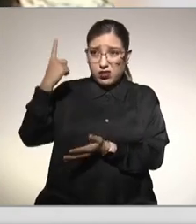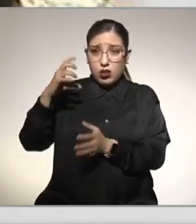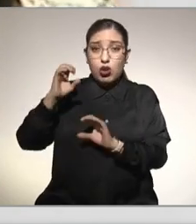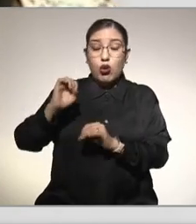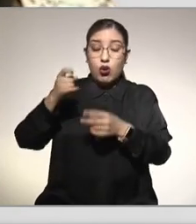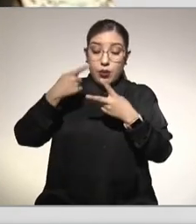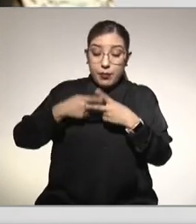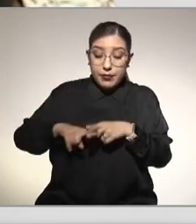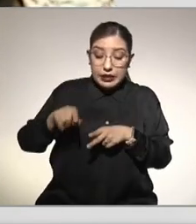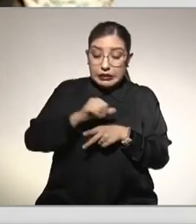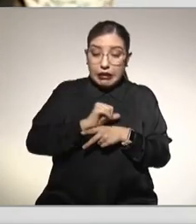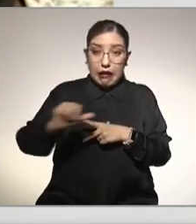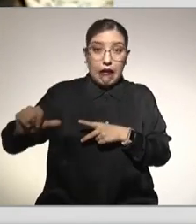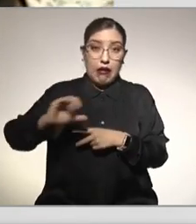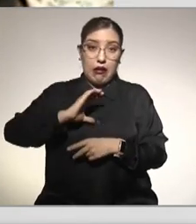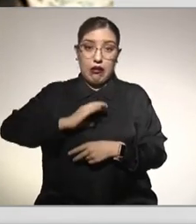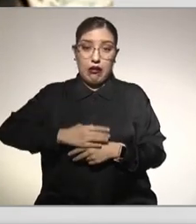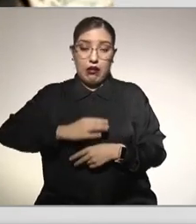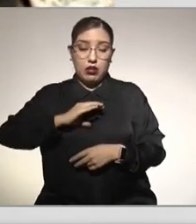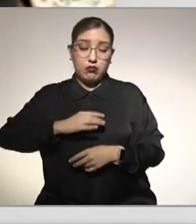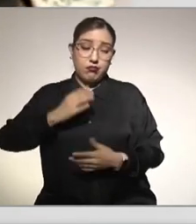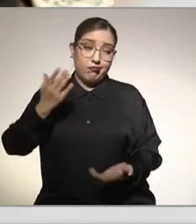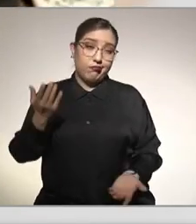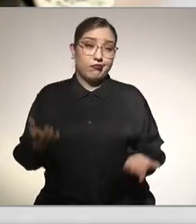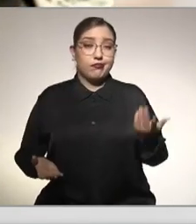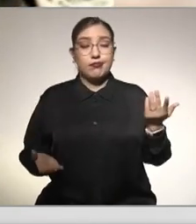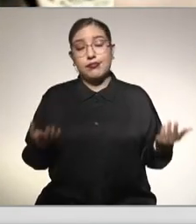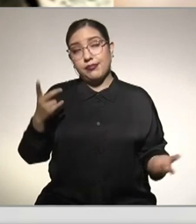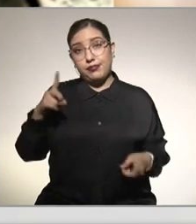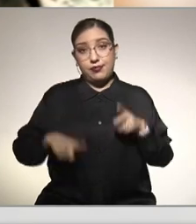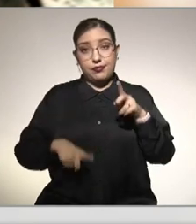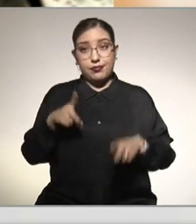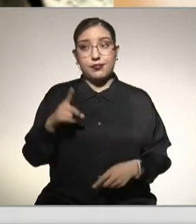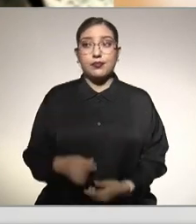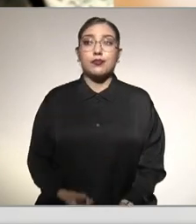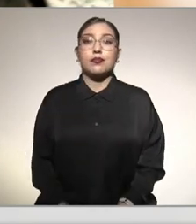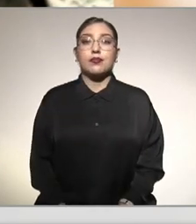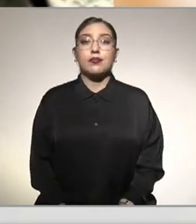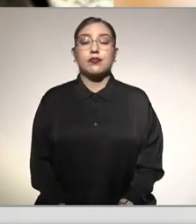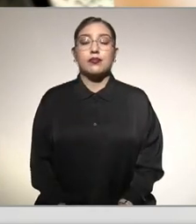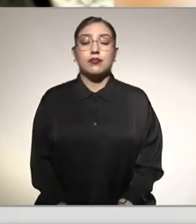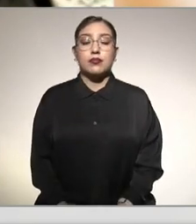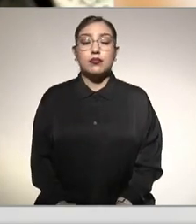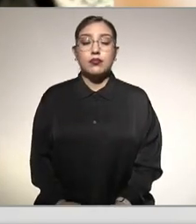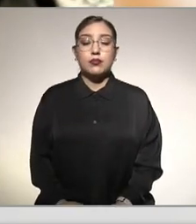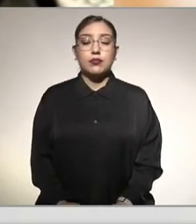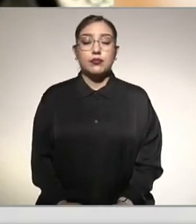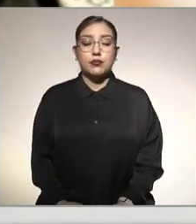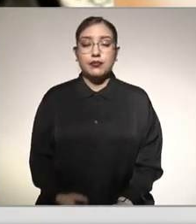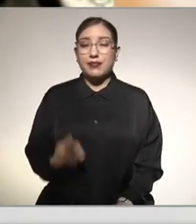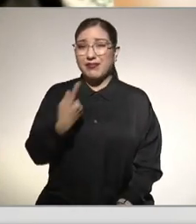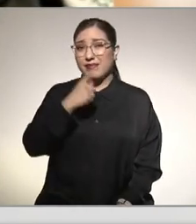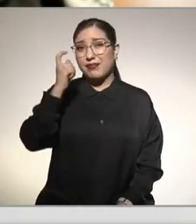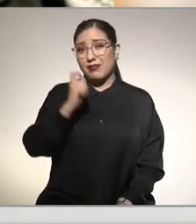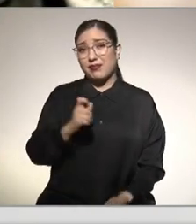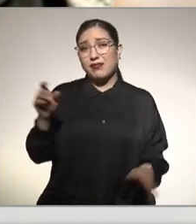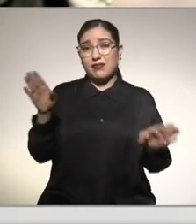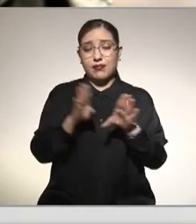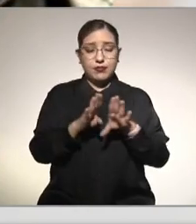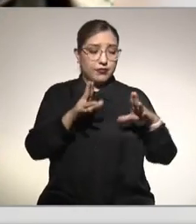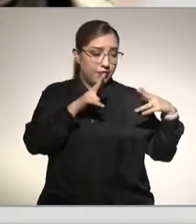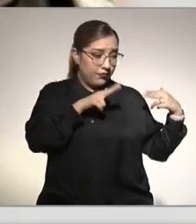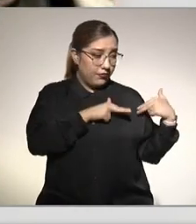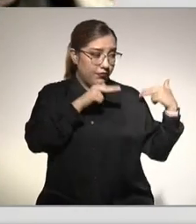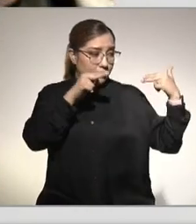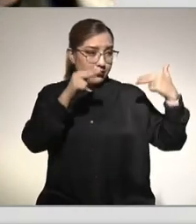inicial a cáncer sin haber pasado por cirrosis. Tiene que ver con aspectos genéticos y